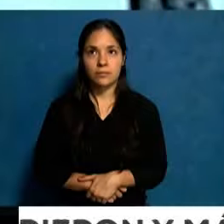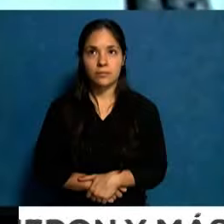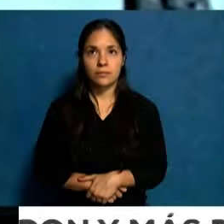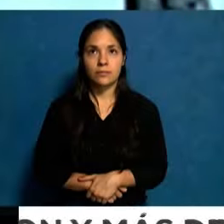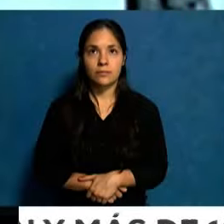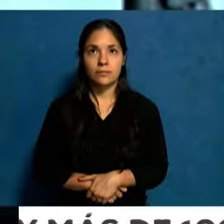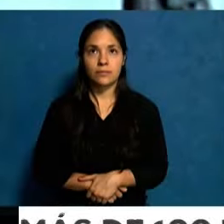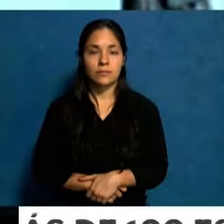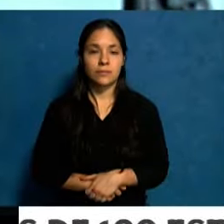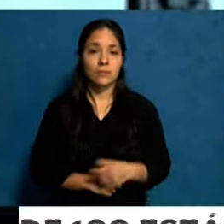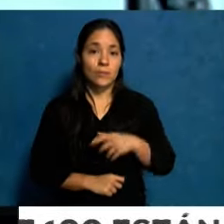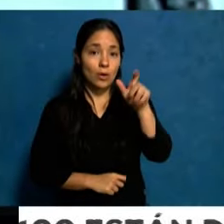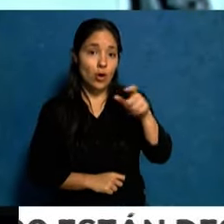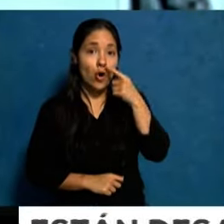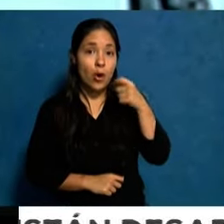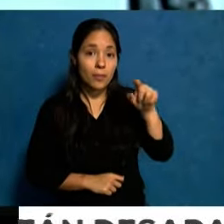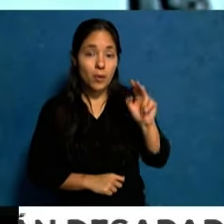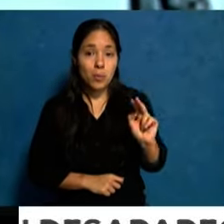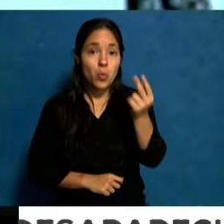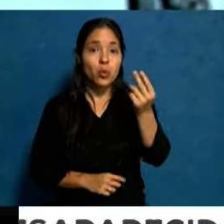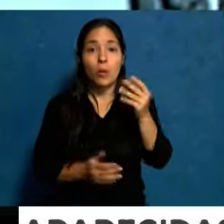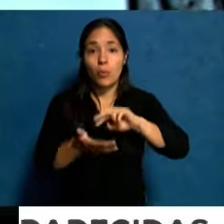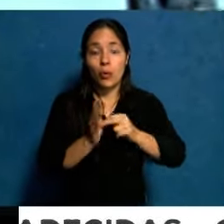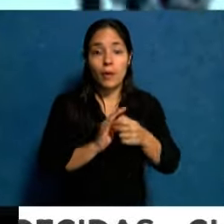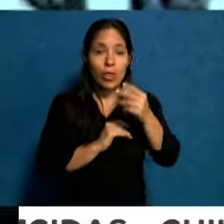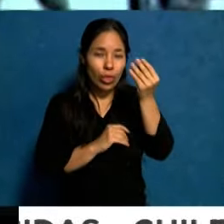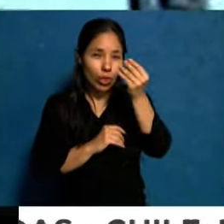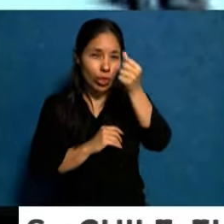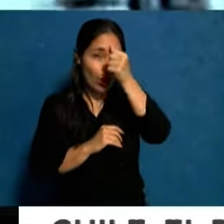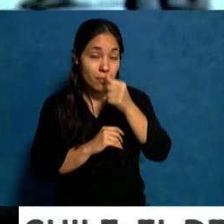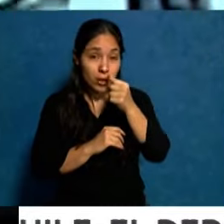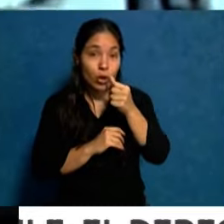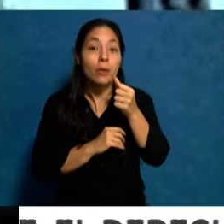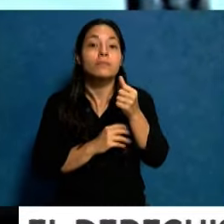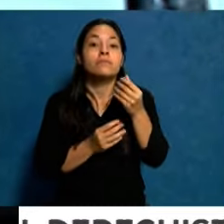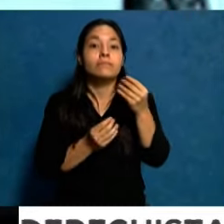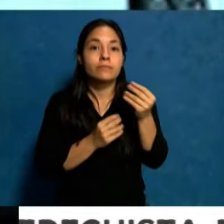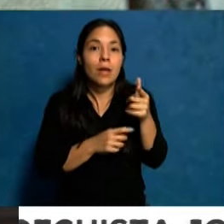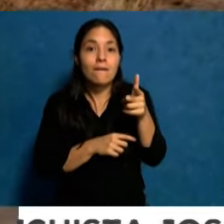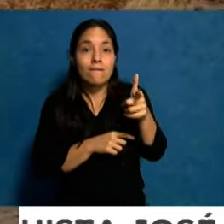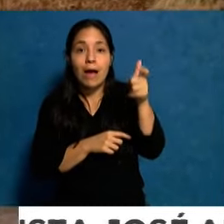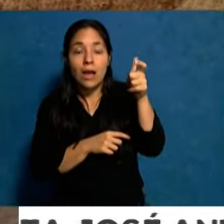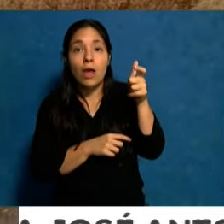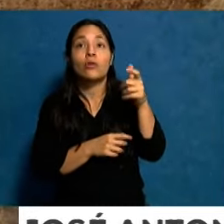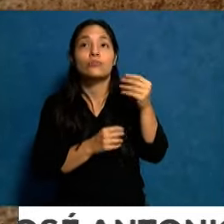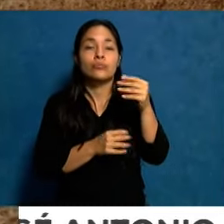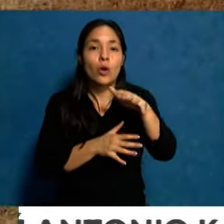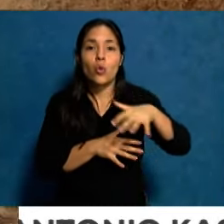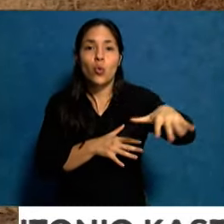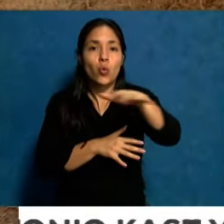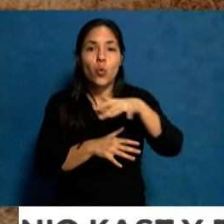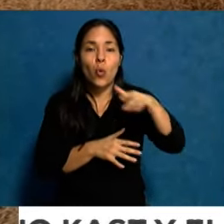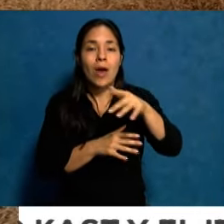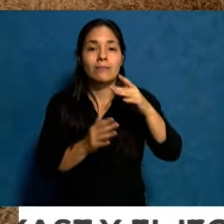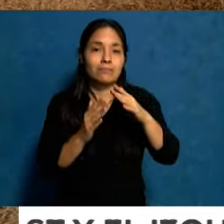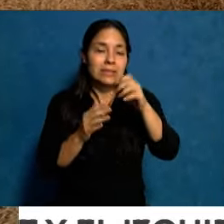Un hombre murió durante la madrugada del domingo después de haber sido baleado durante un asalto en una finca de